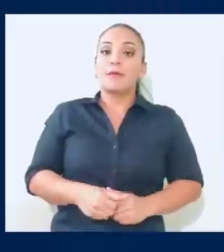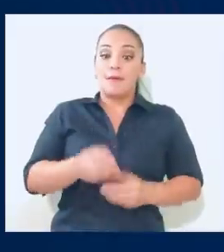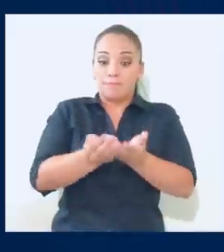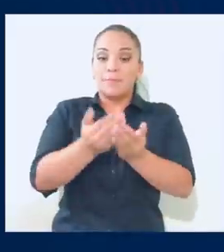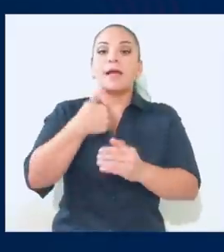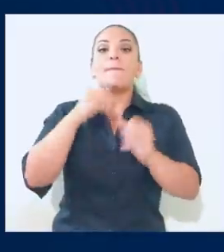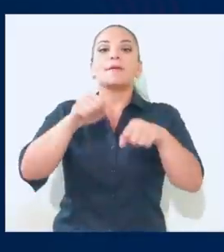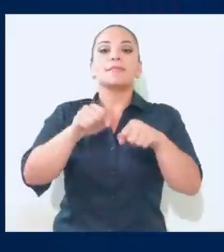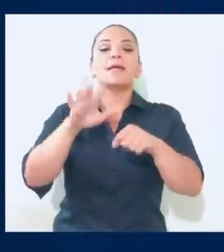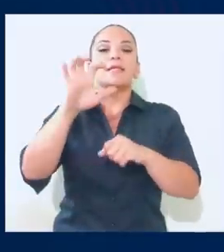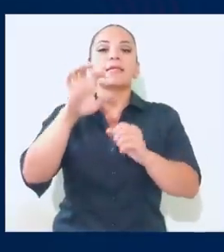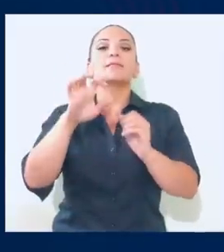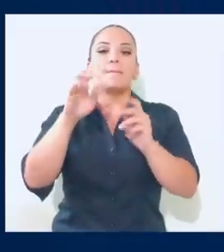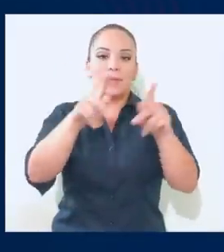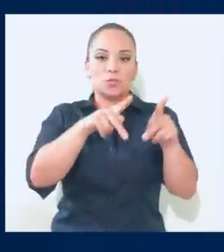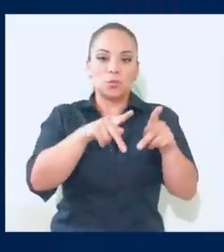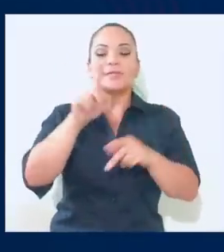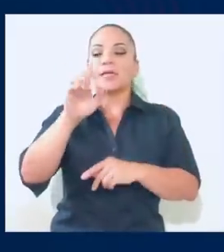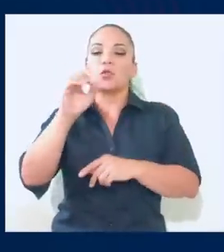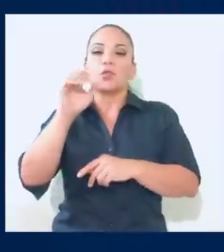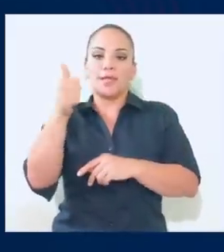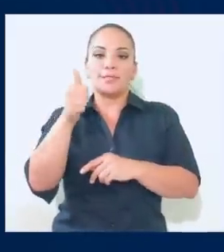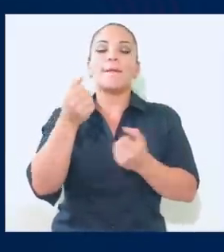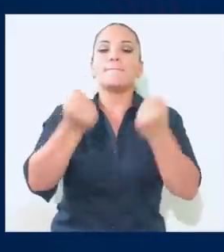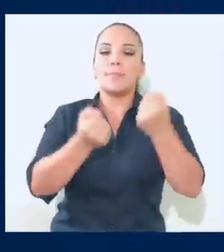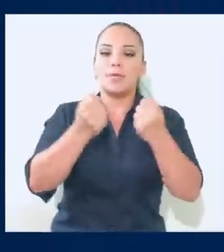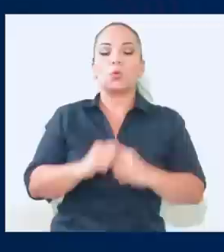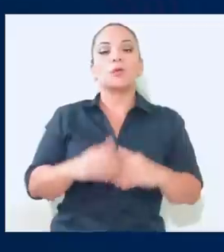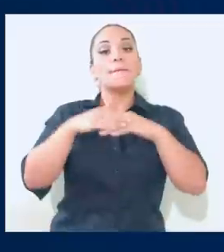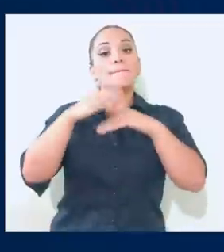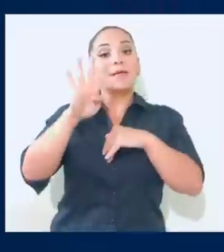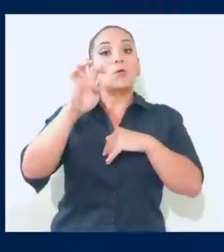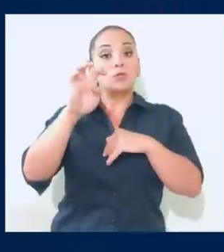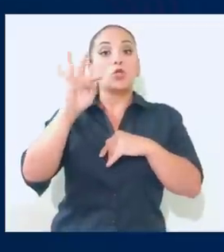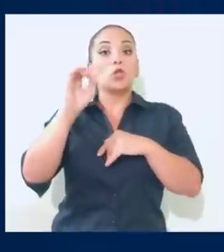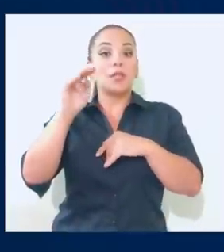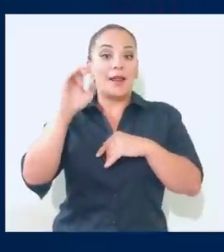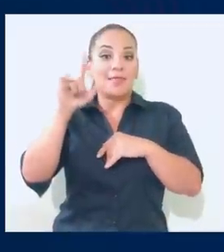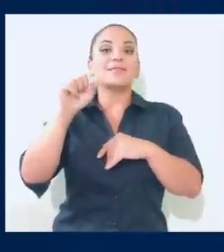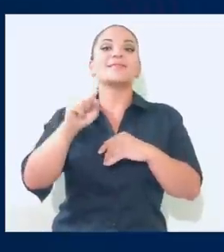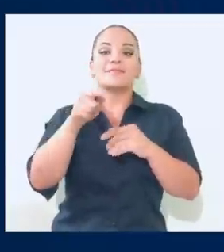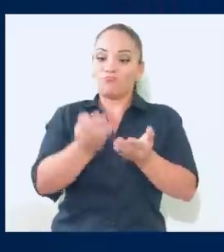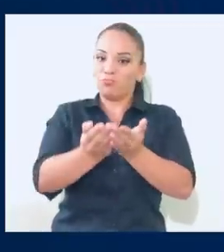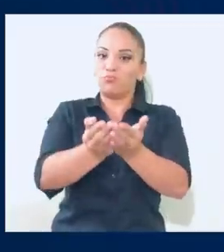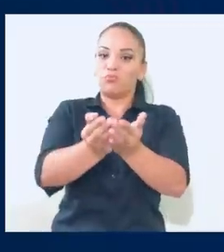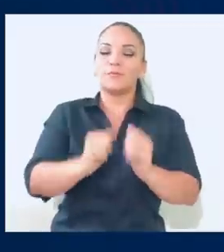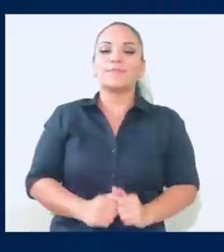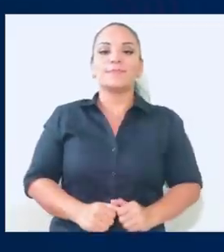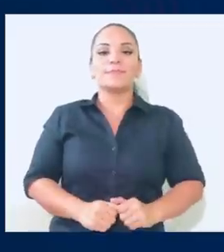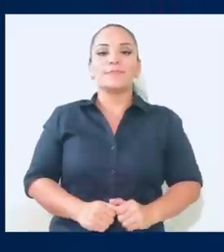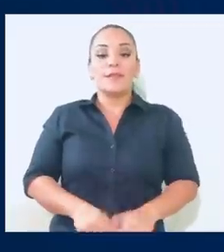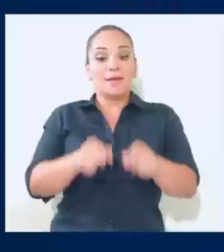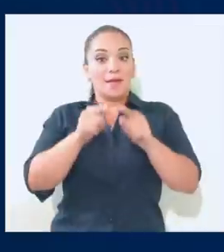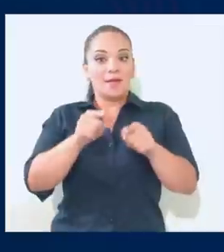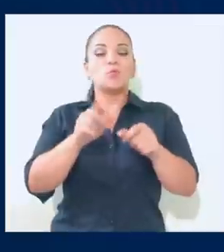500 personas y 110 vehículos. Más de 400 toneladas de carga se van a mover en este ferry. Con este barco